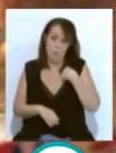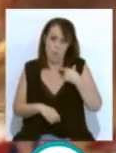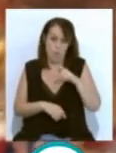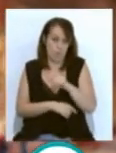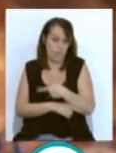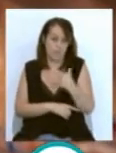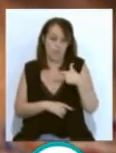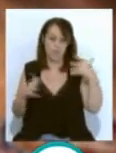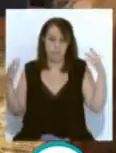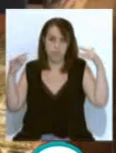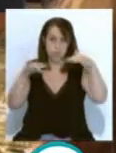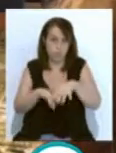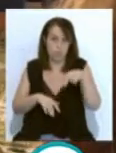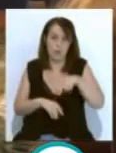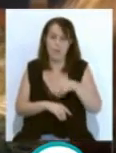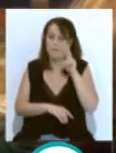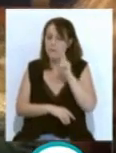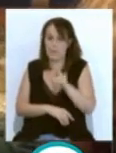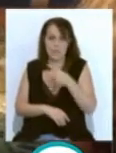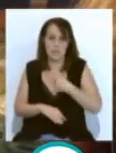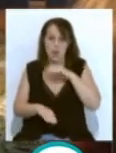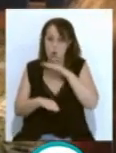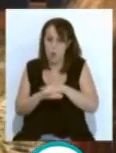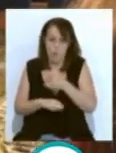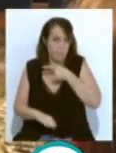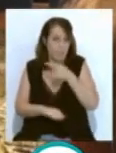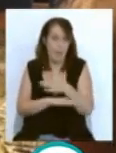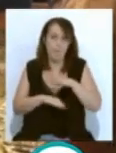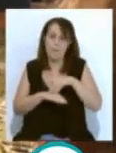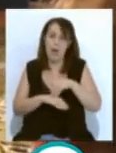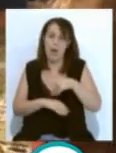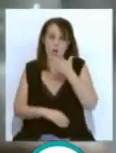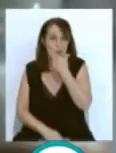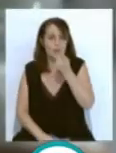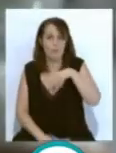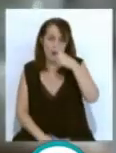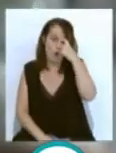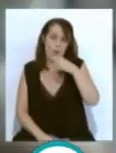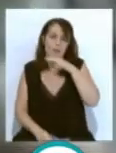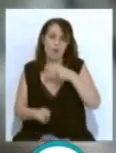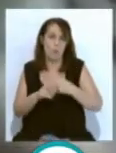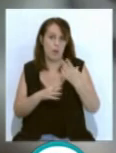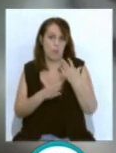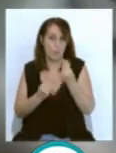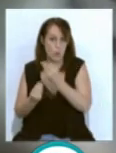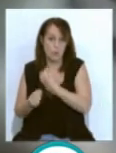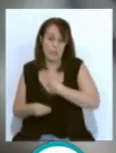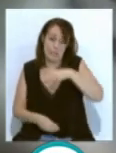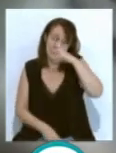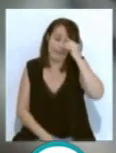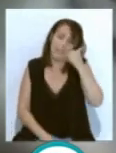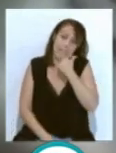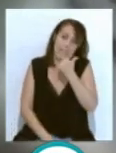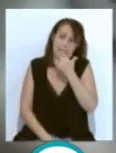convocatoria. Una visita de obligado cumplimiento para conocer y recordar muchos nombres que casi quedan en el olvido.